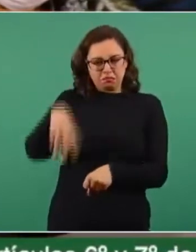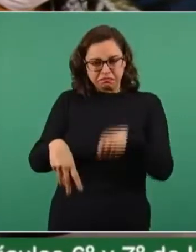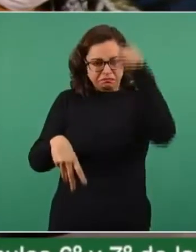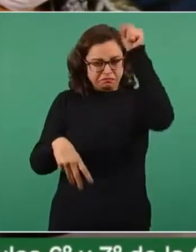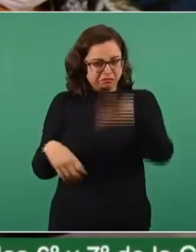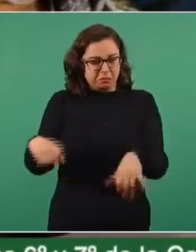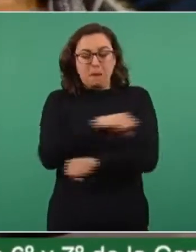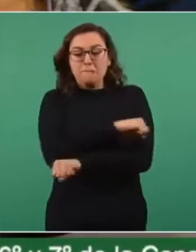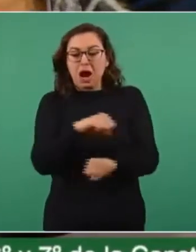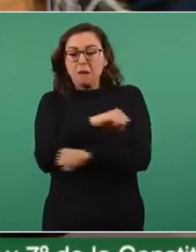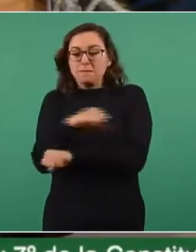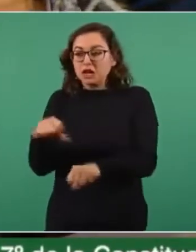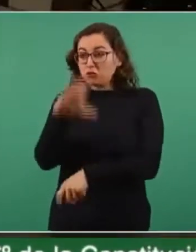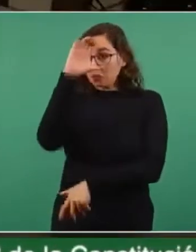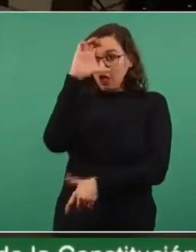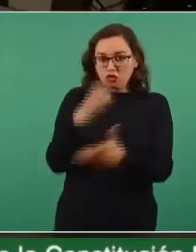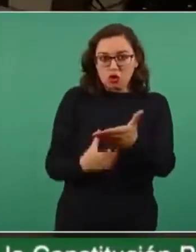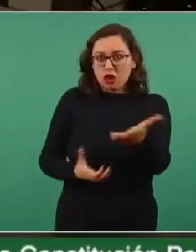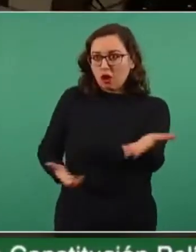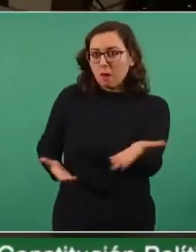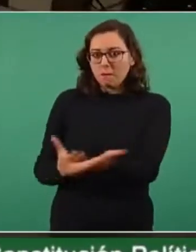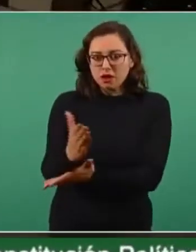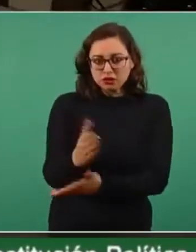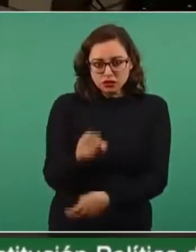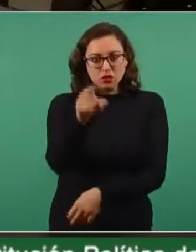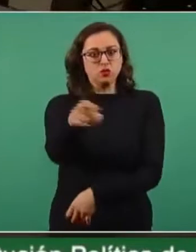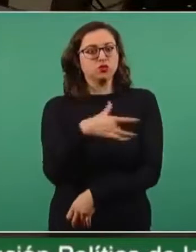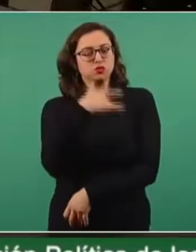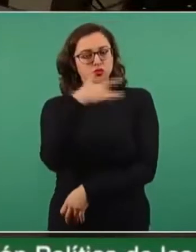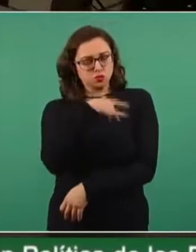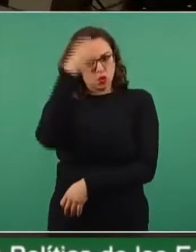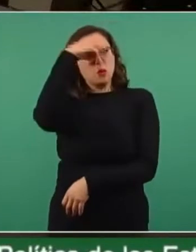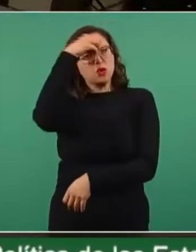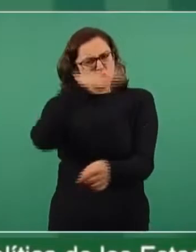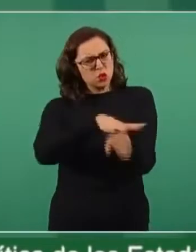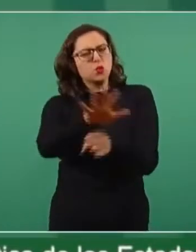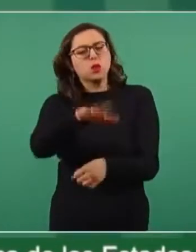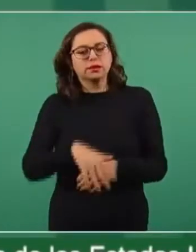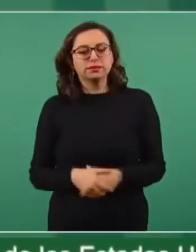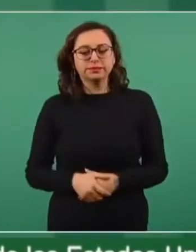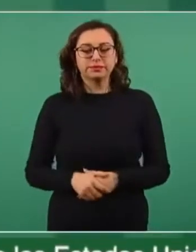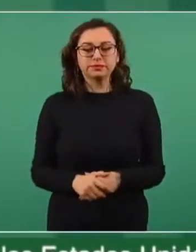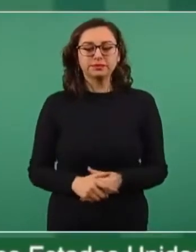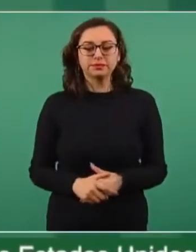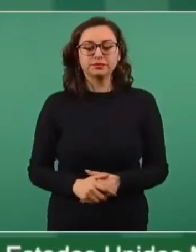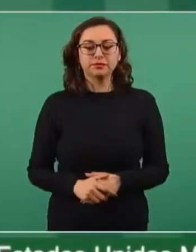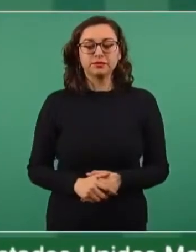Católica en esta zona de conflicto? Mire, nosotros somos